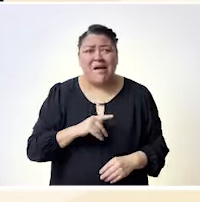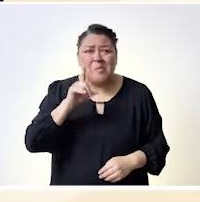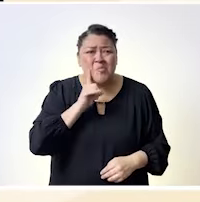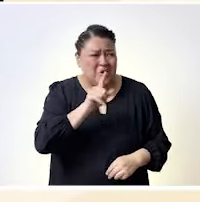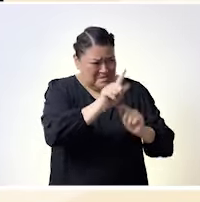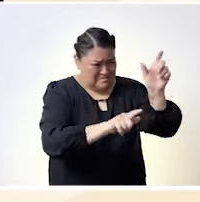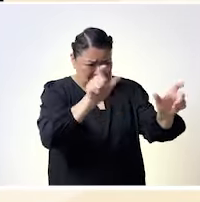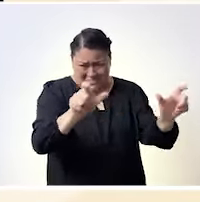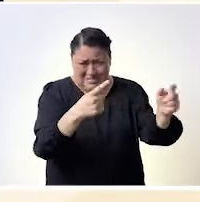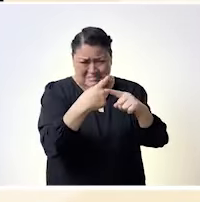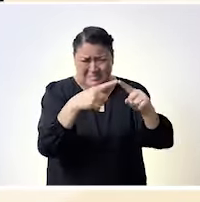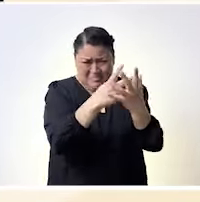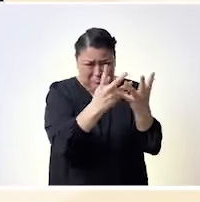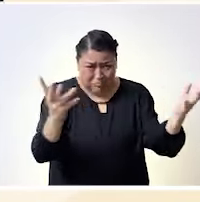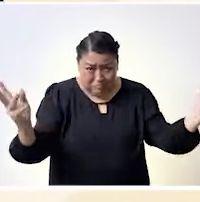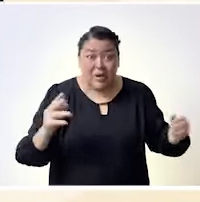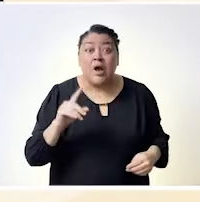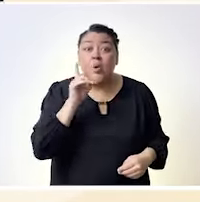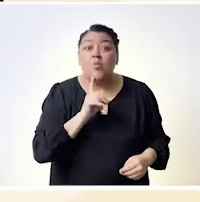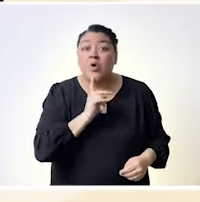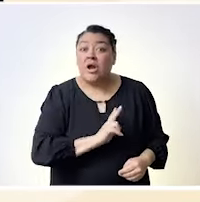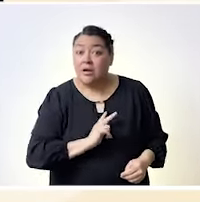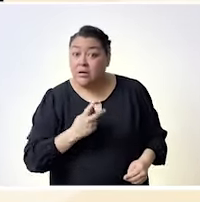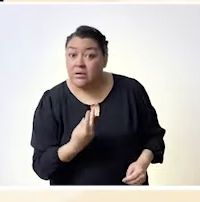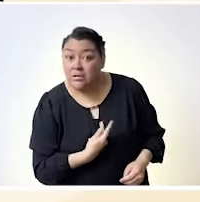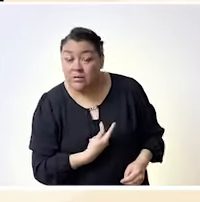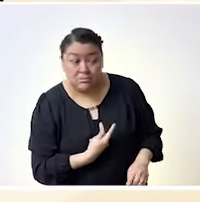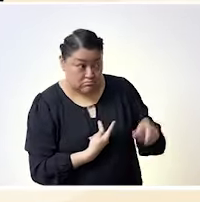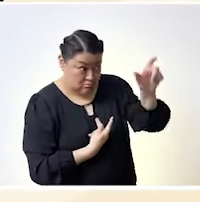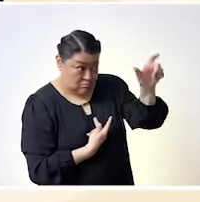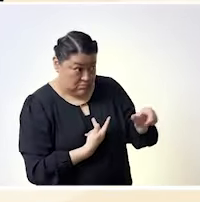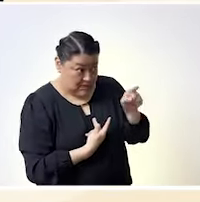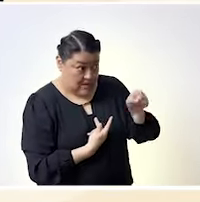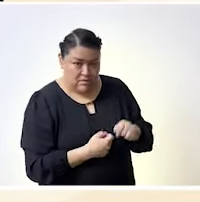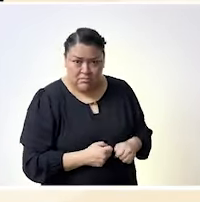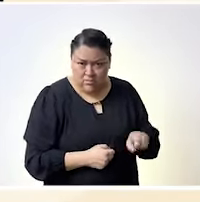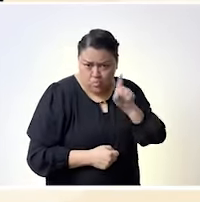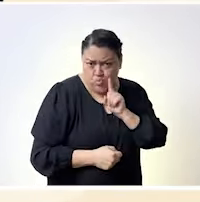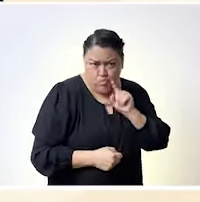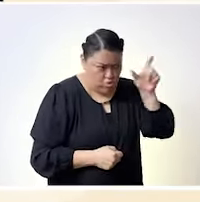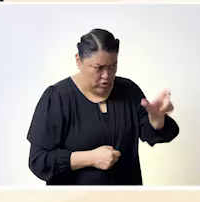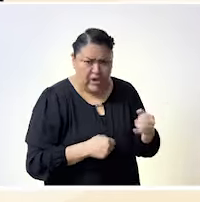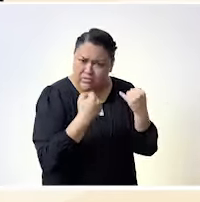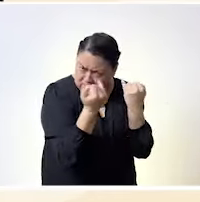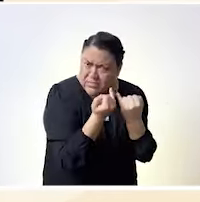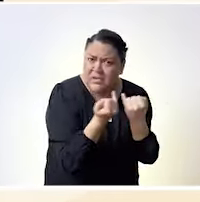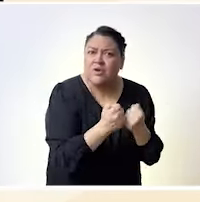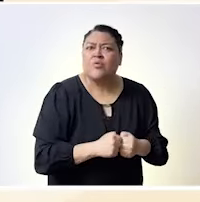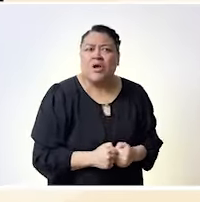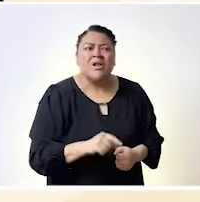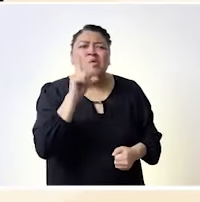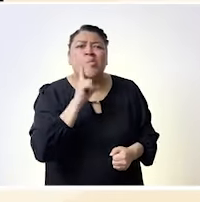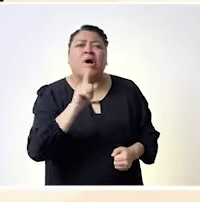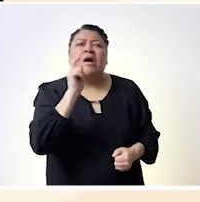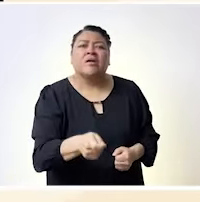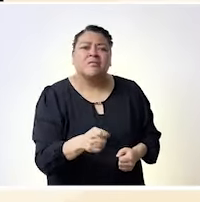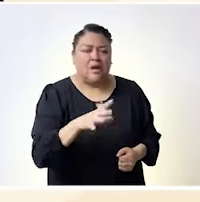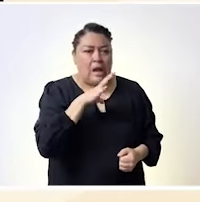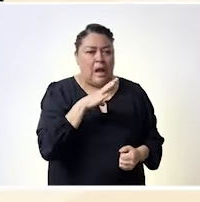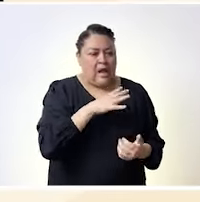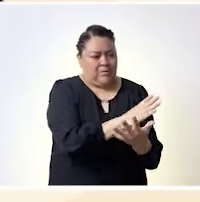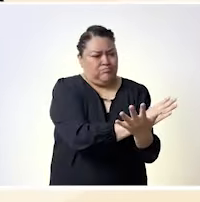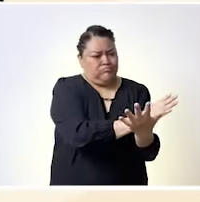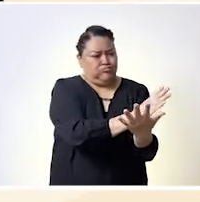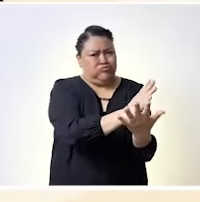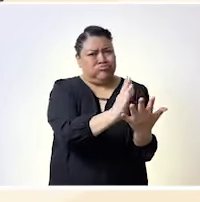evitarse todas estas micro violencias que no hay que decirme micro porque son violencias a fin de cuentas toda esta forma que yo le digo macho